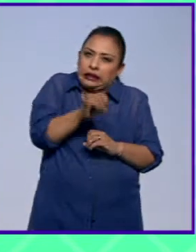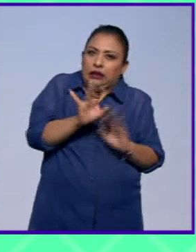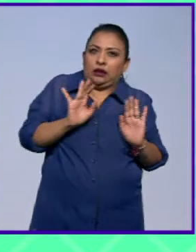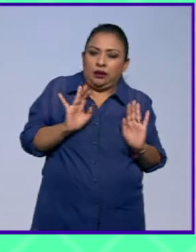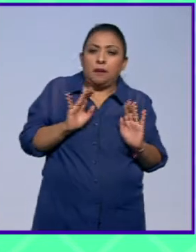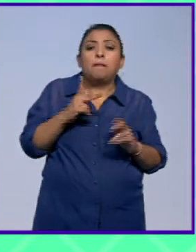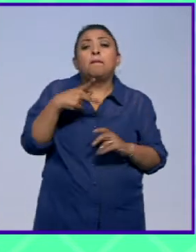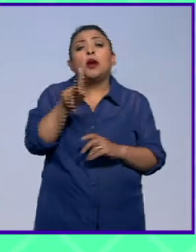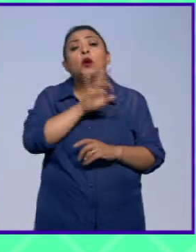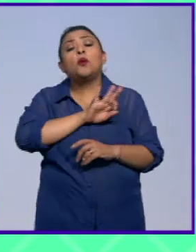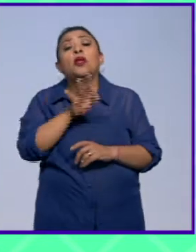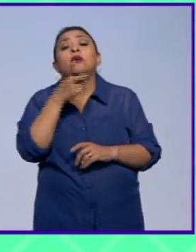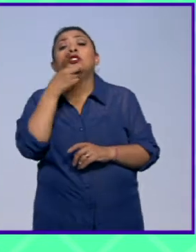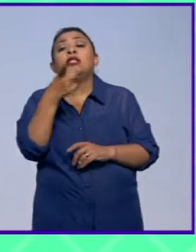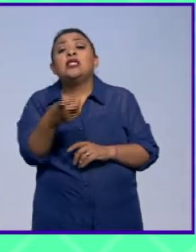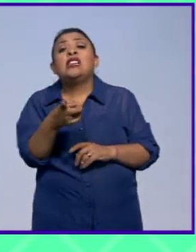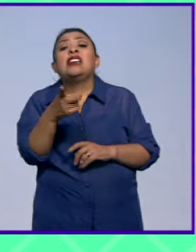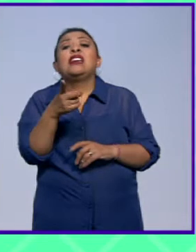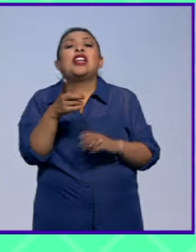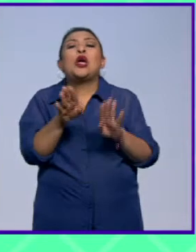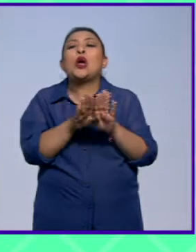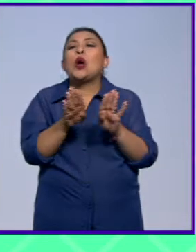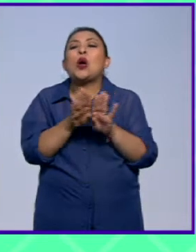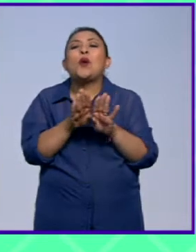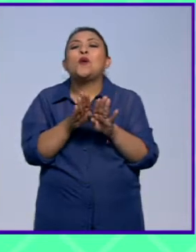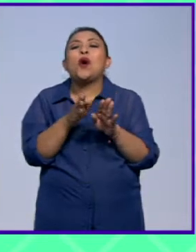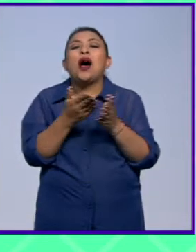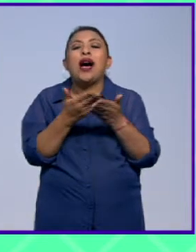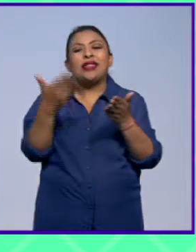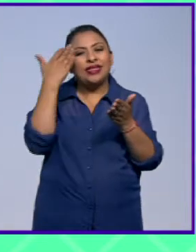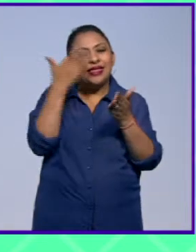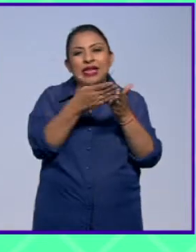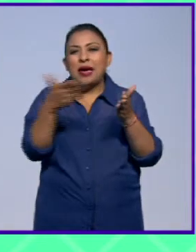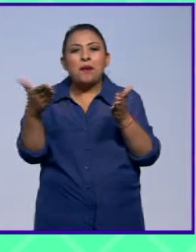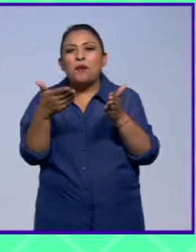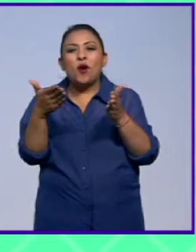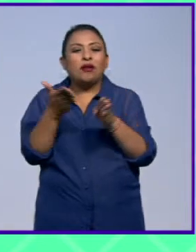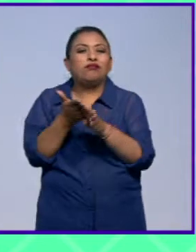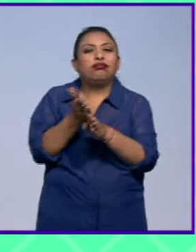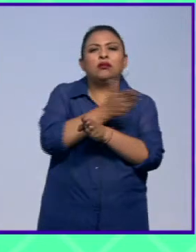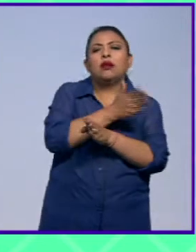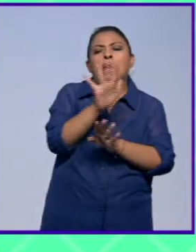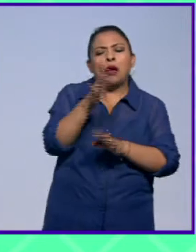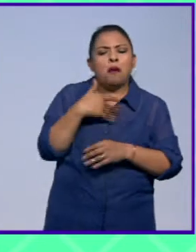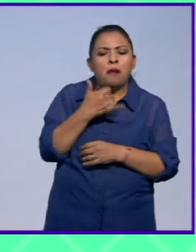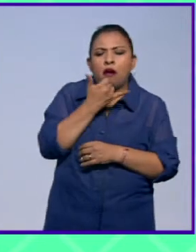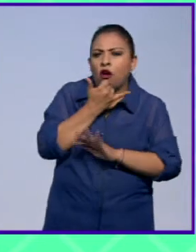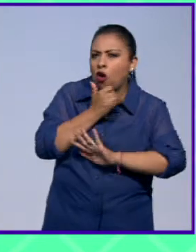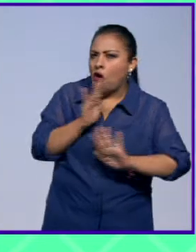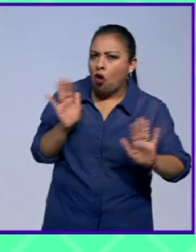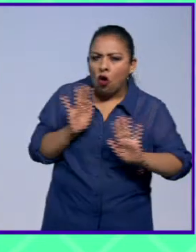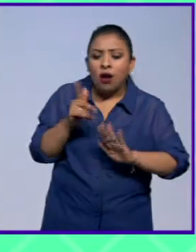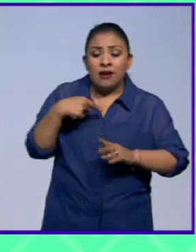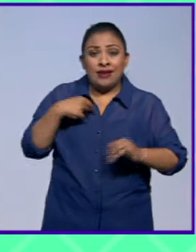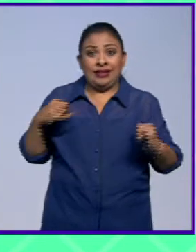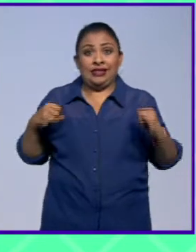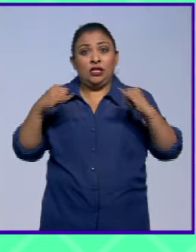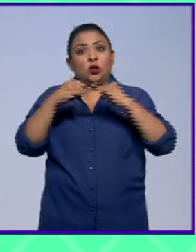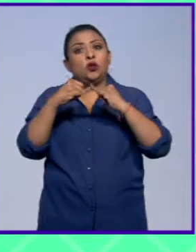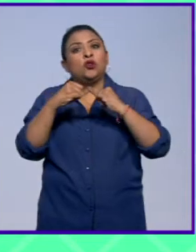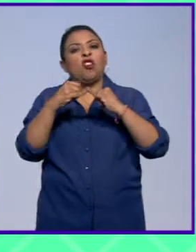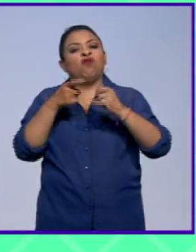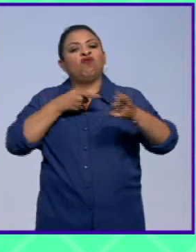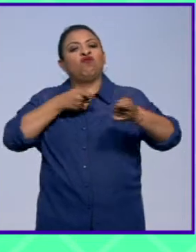pero podemos considerar que está desactualizada, lo cual no la disculpa, ya que como institución